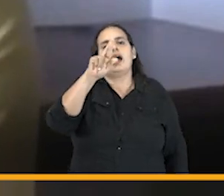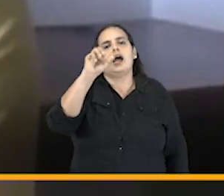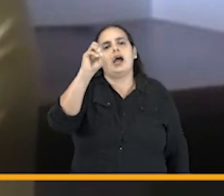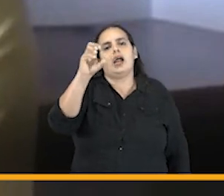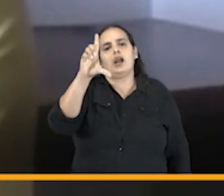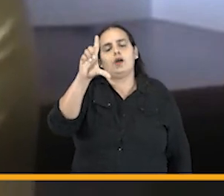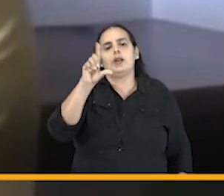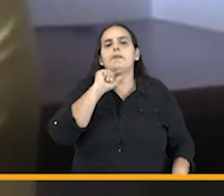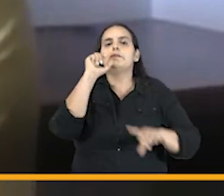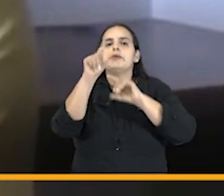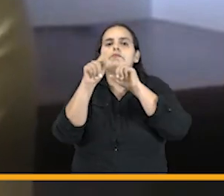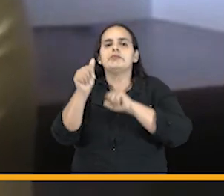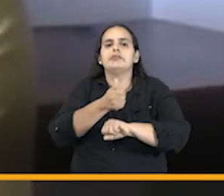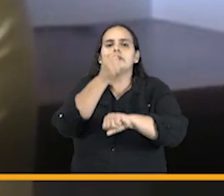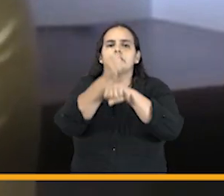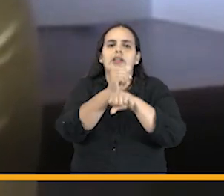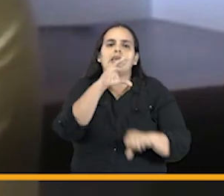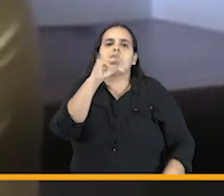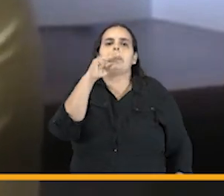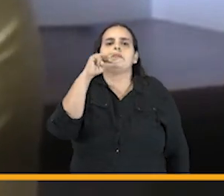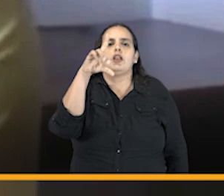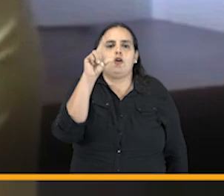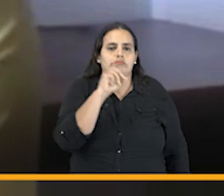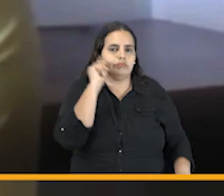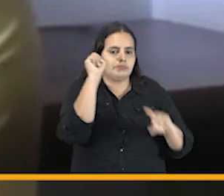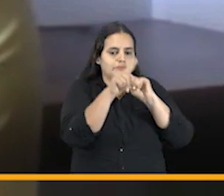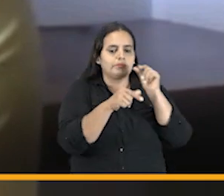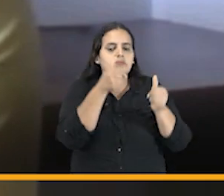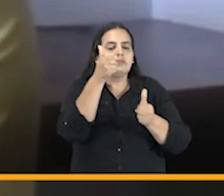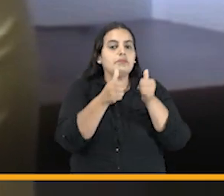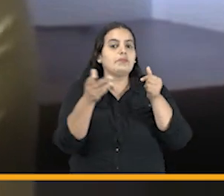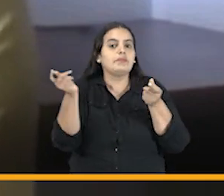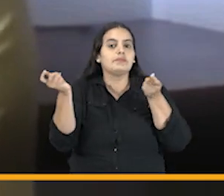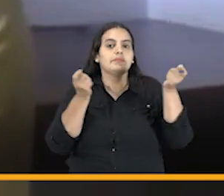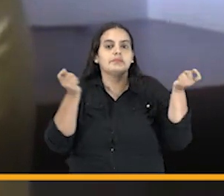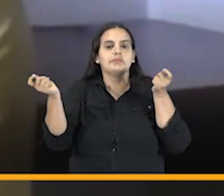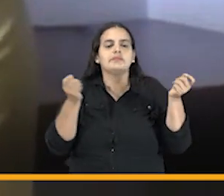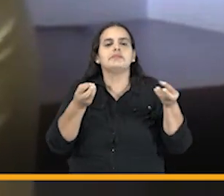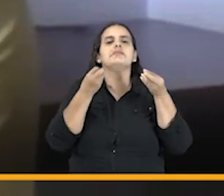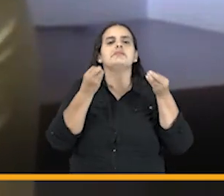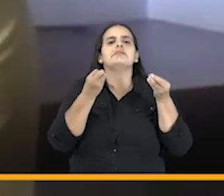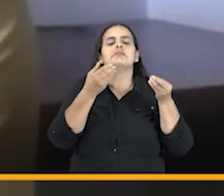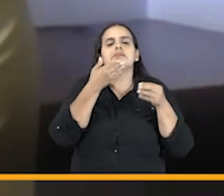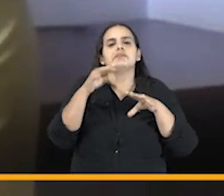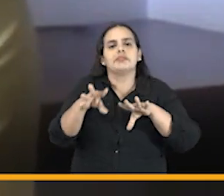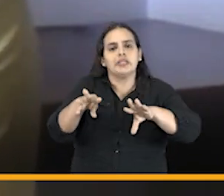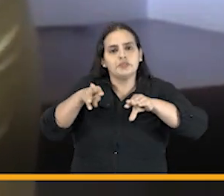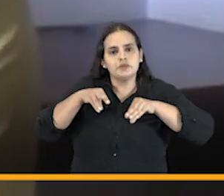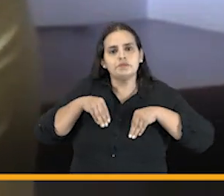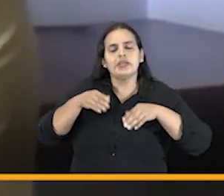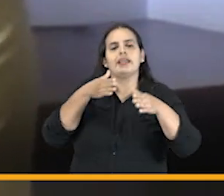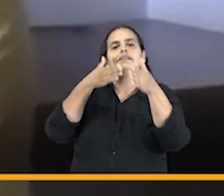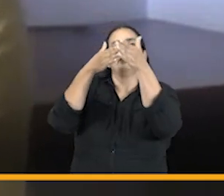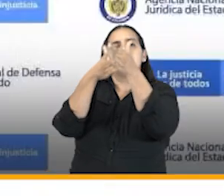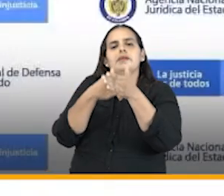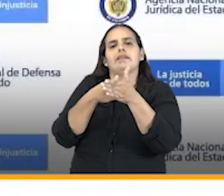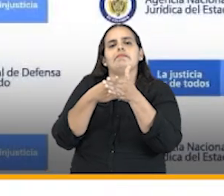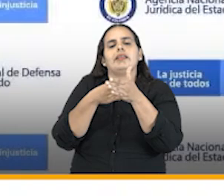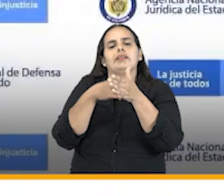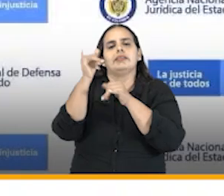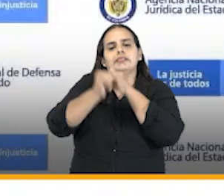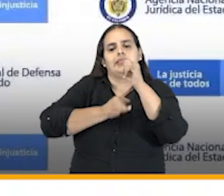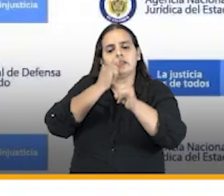le hace una pregunta al director camilo gómez cuál es la estrategia para asumir las demandas a nivel internacional